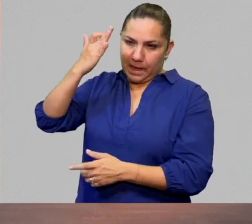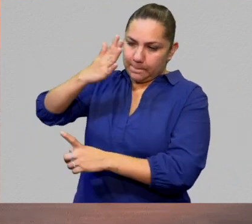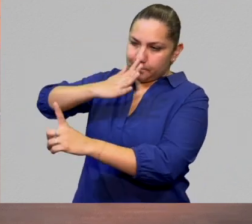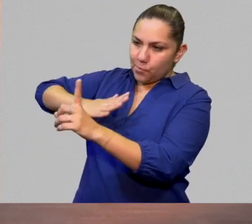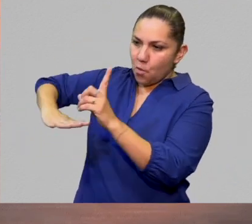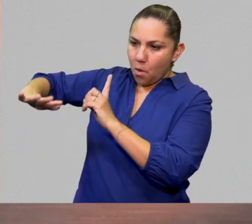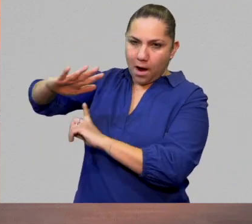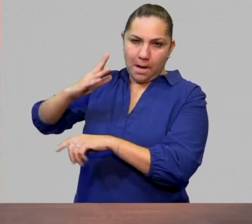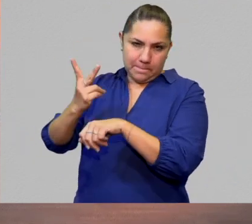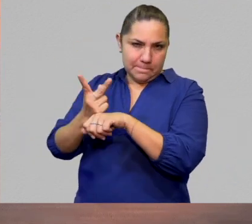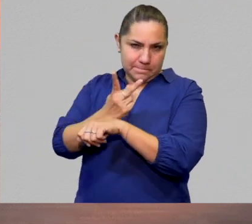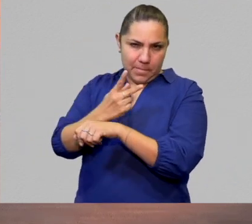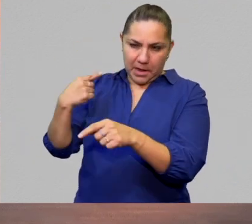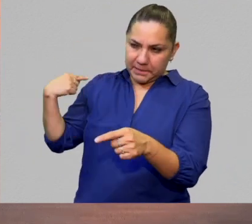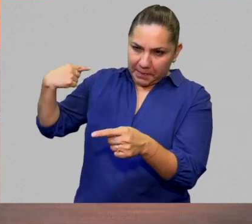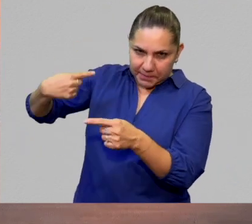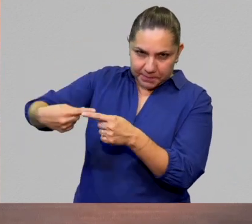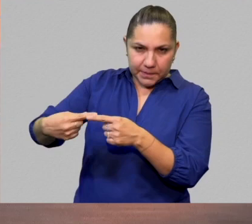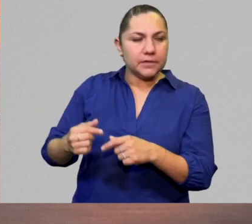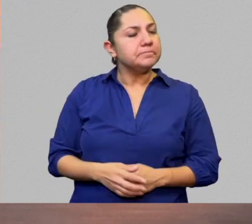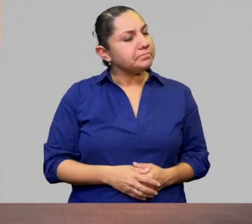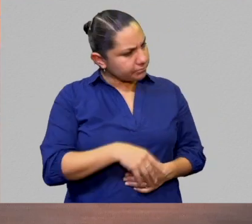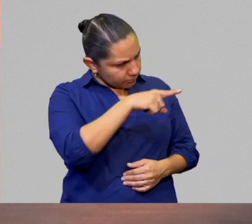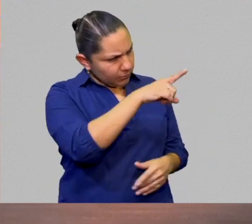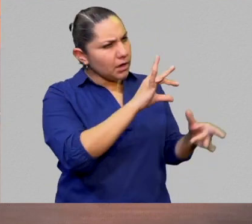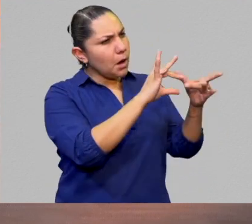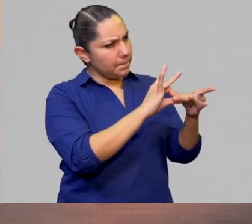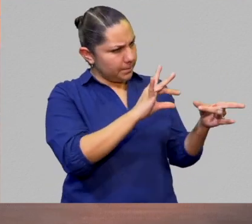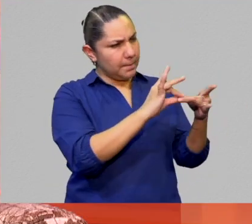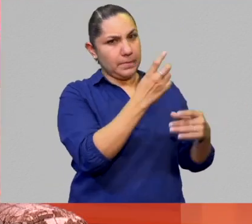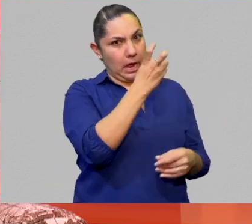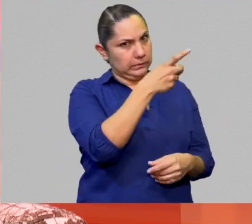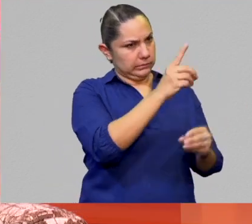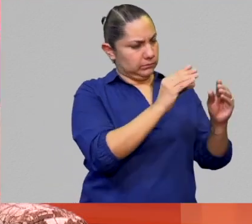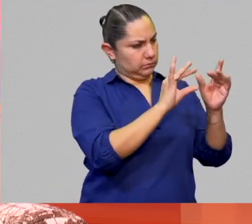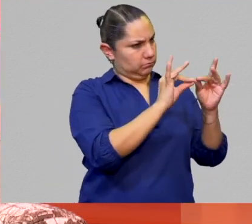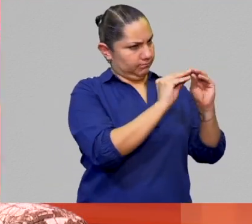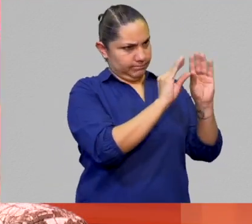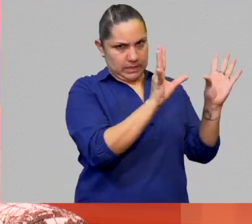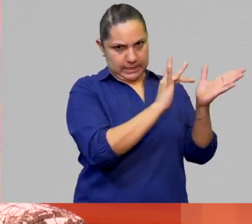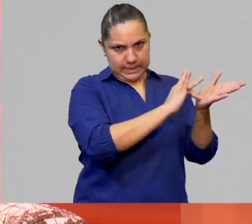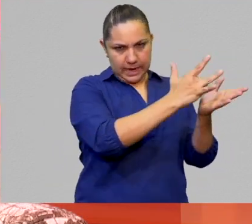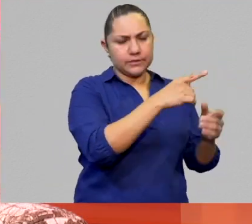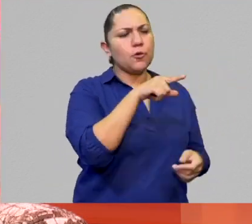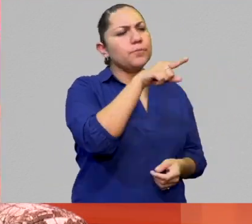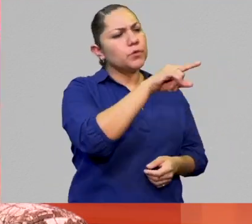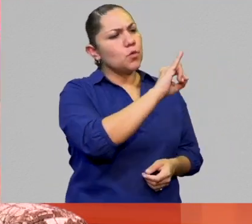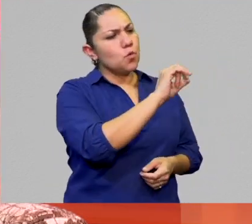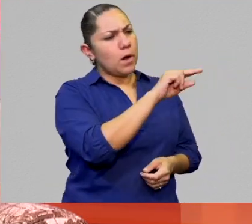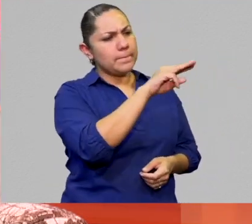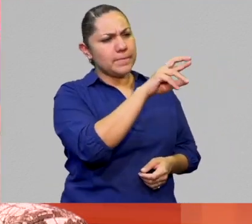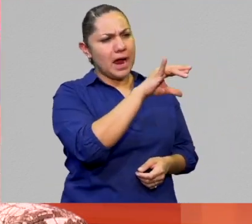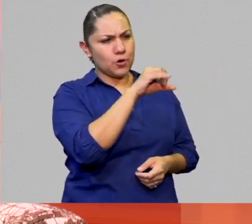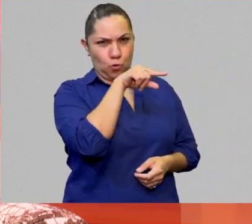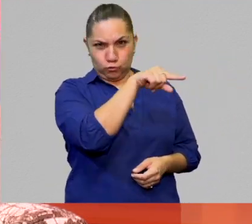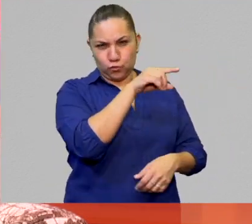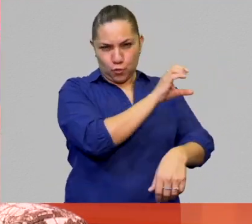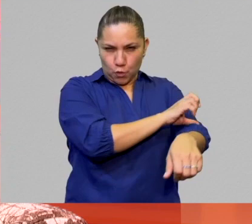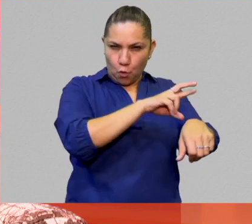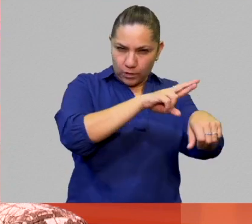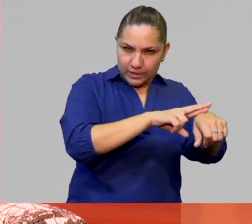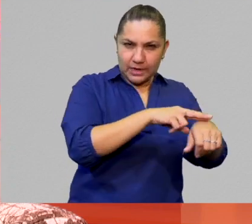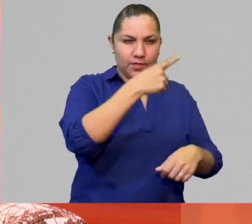un fenómeno. Te a dar las gracias por esto que nos acabas de decir, pero sobre todo le pregunto a Juan Mario, tú que has sido